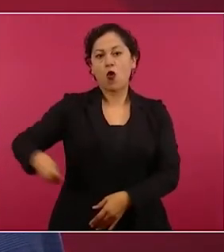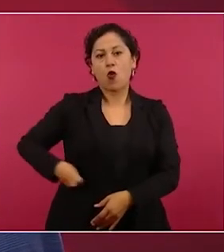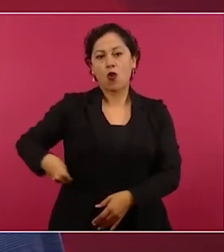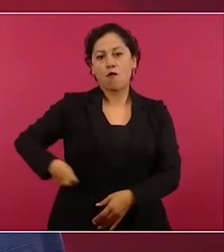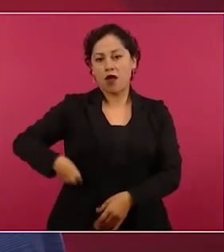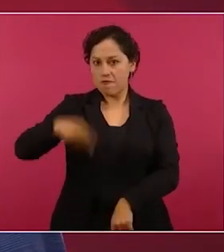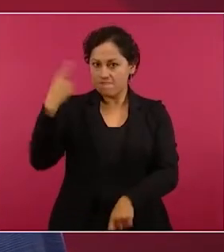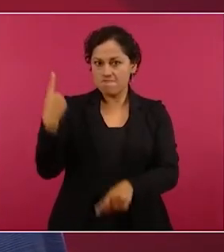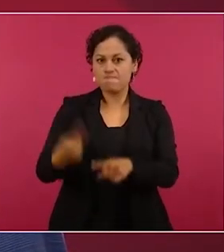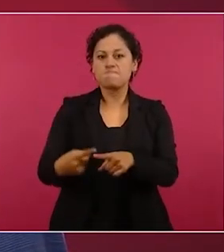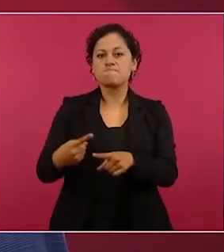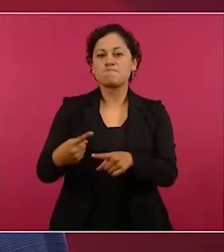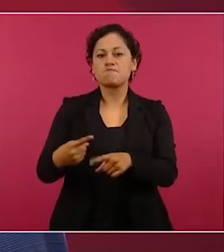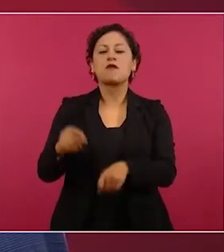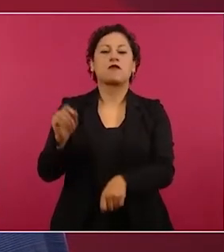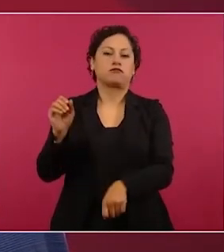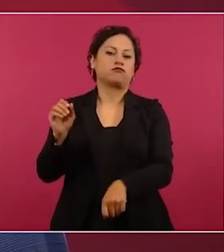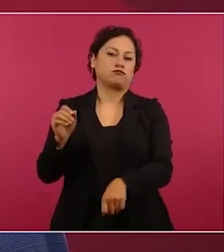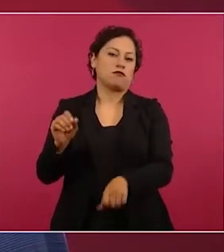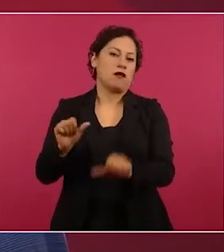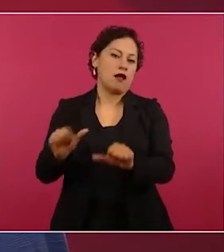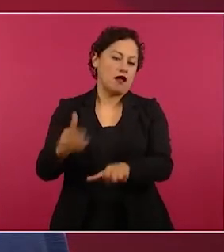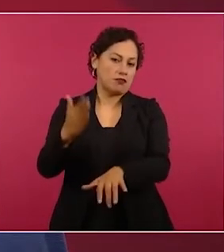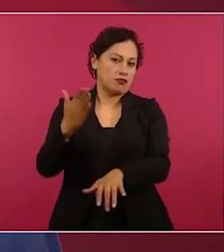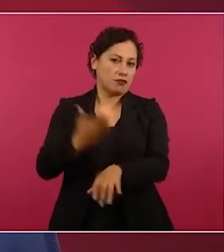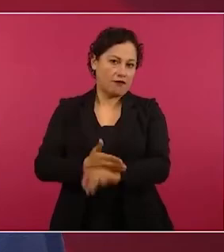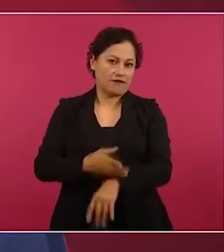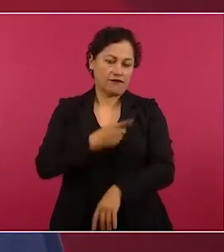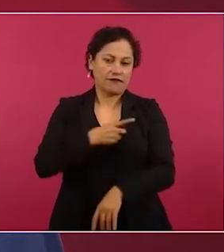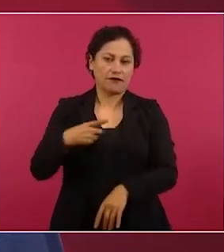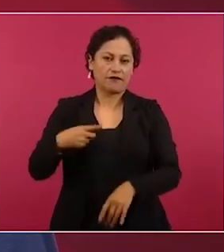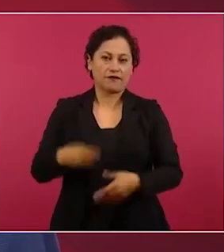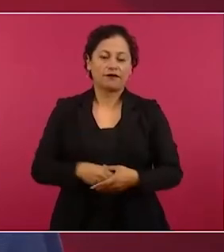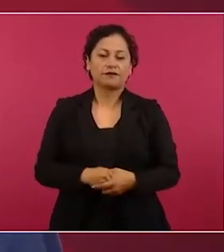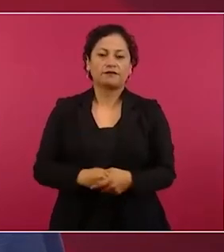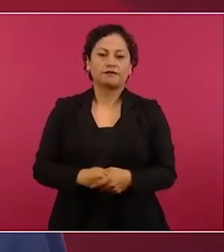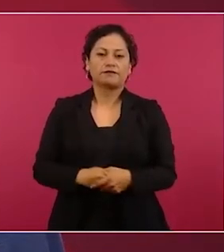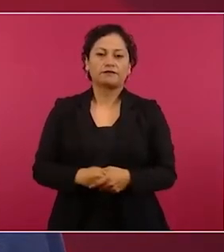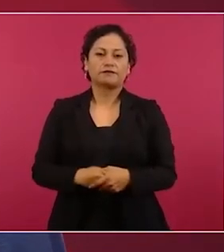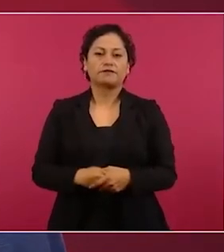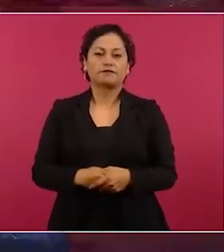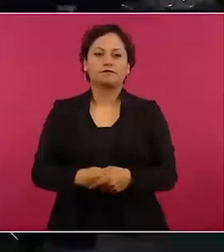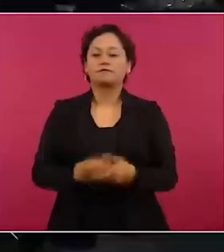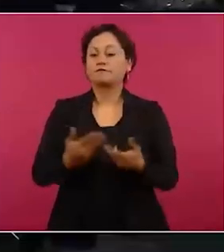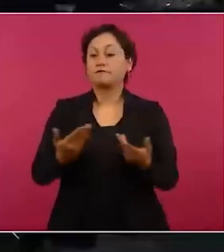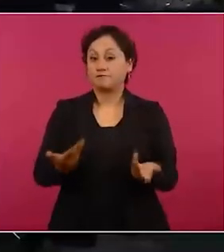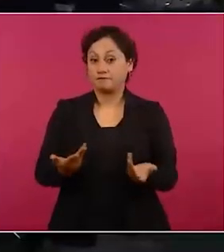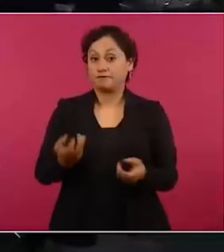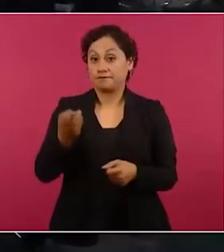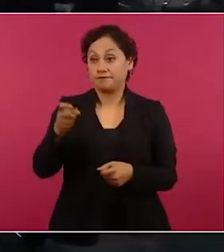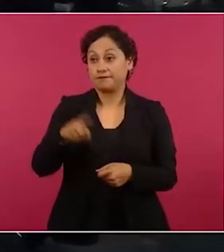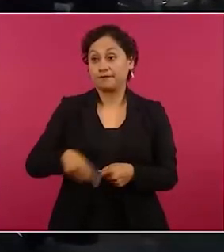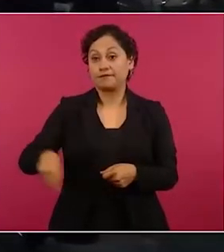responsables. esas maniobras legaloides,